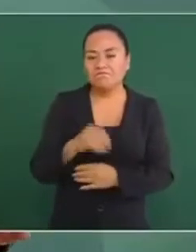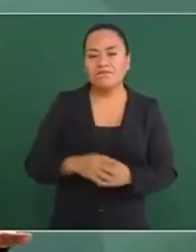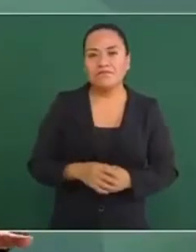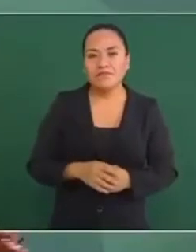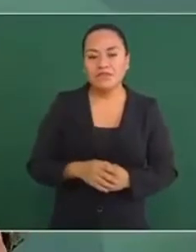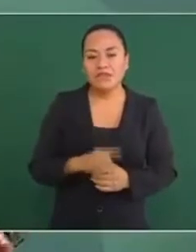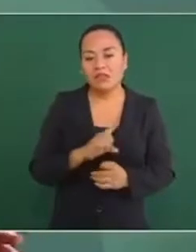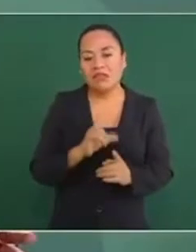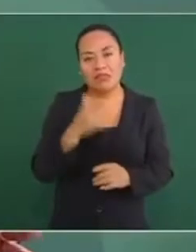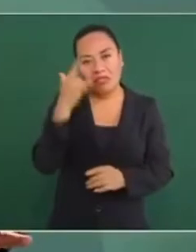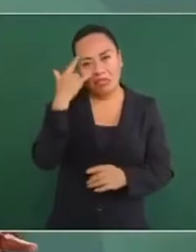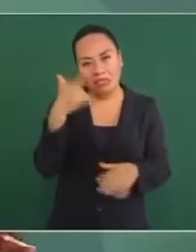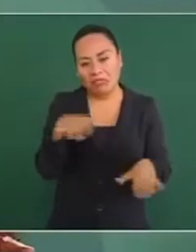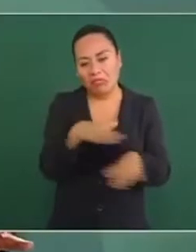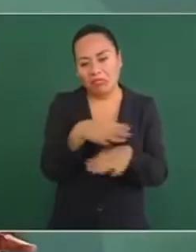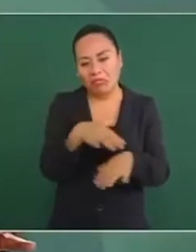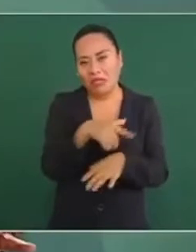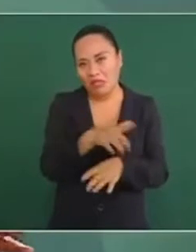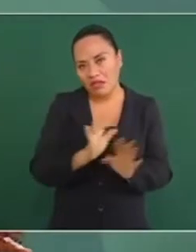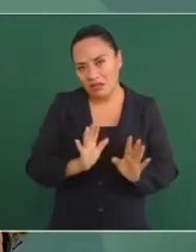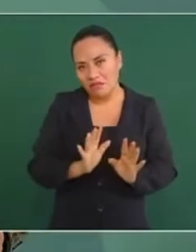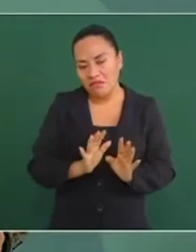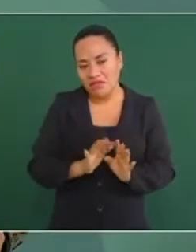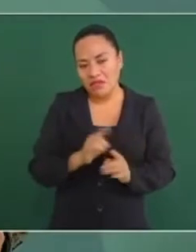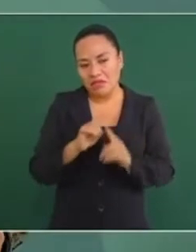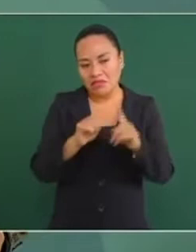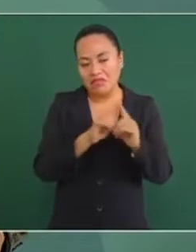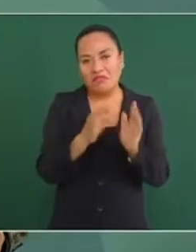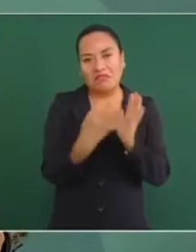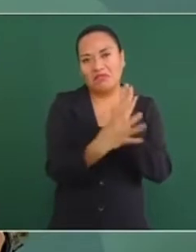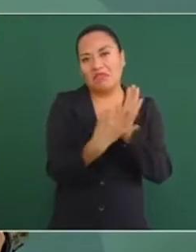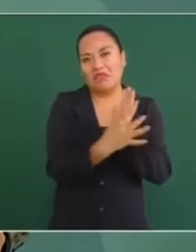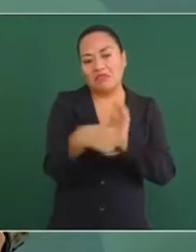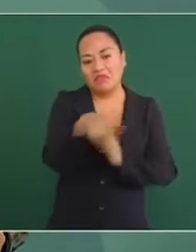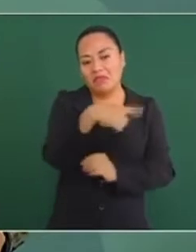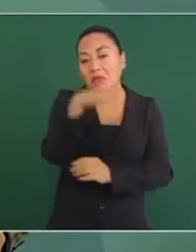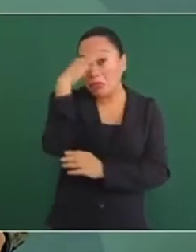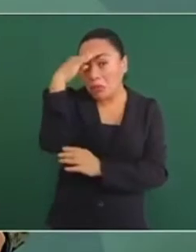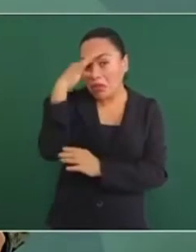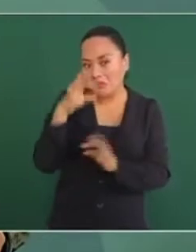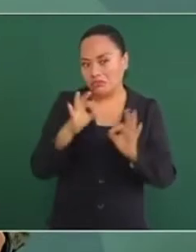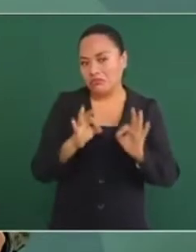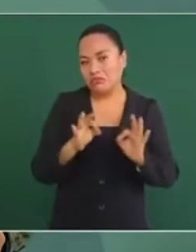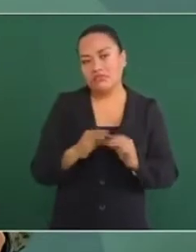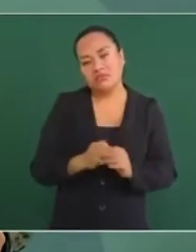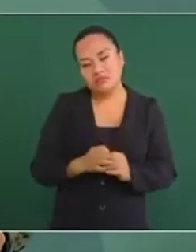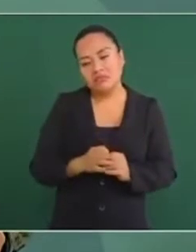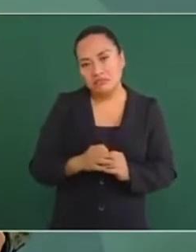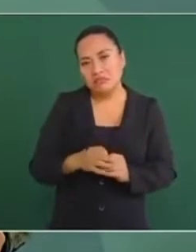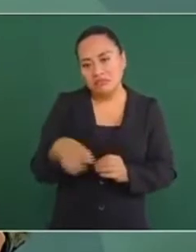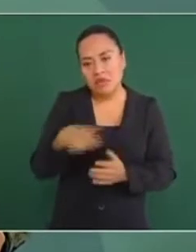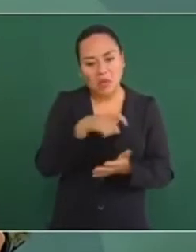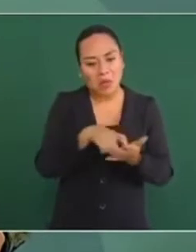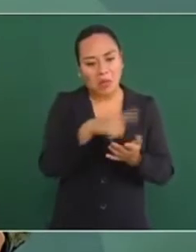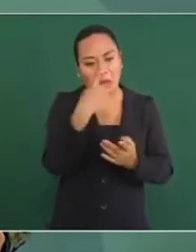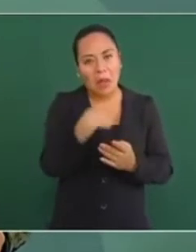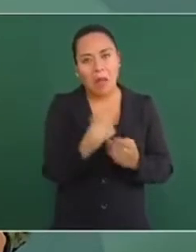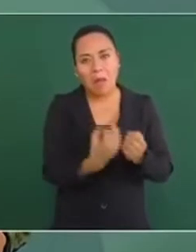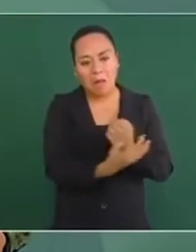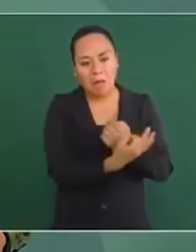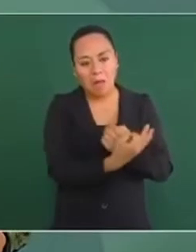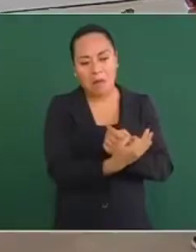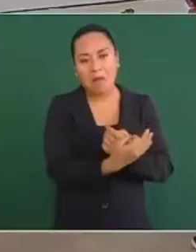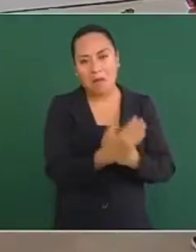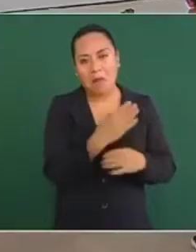cité, hechizas realizadas con cualquier material que ellos consideran que los puede proteger,